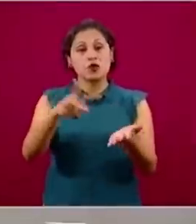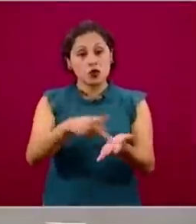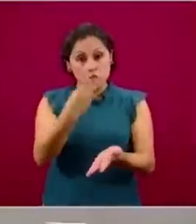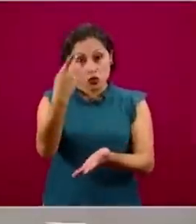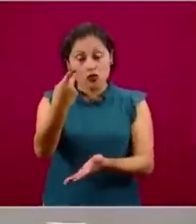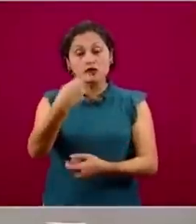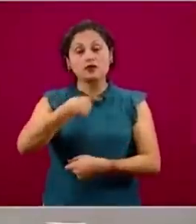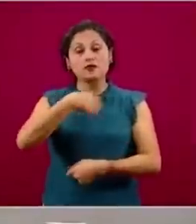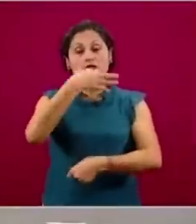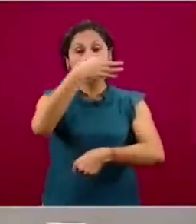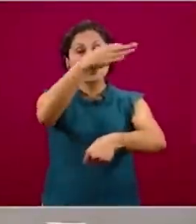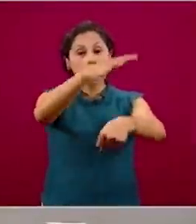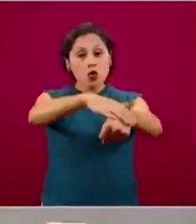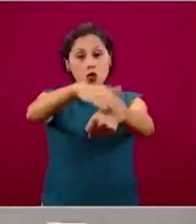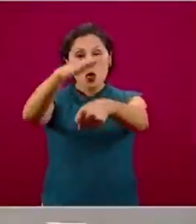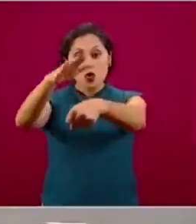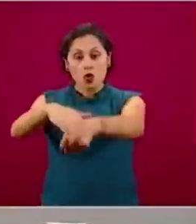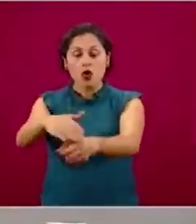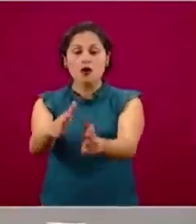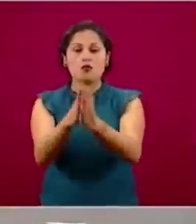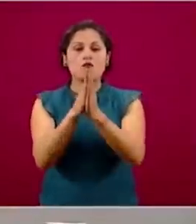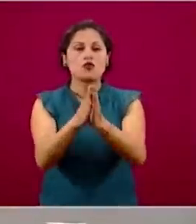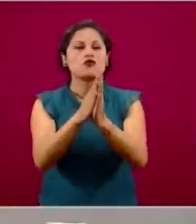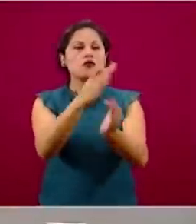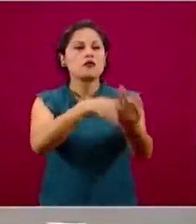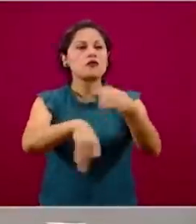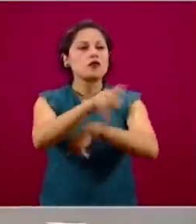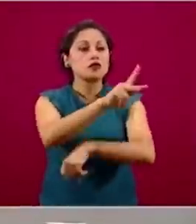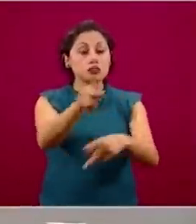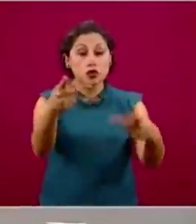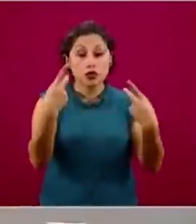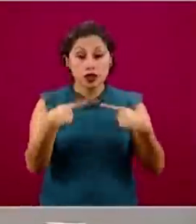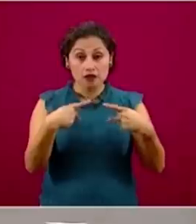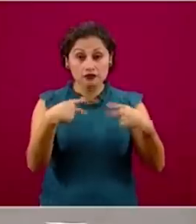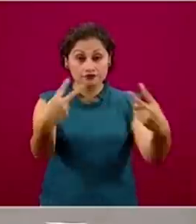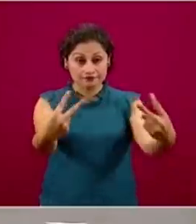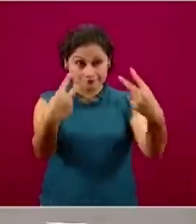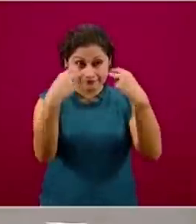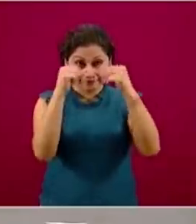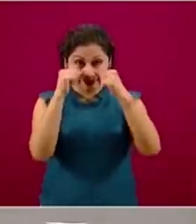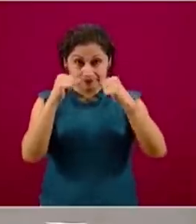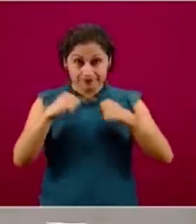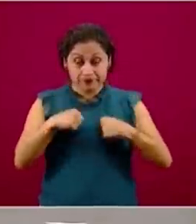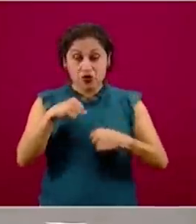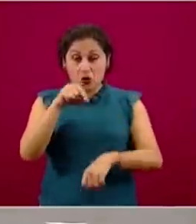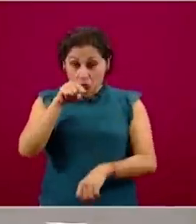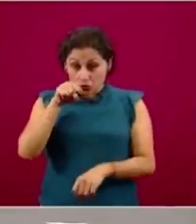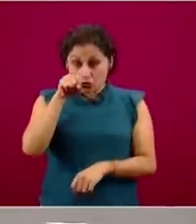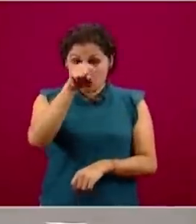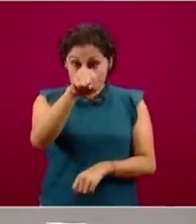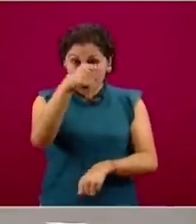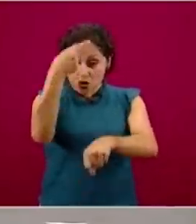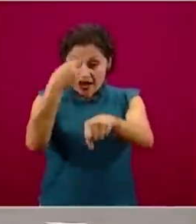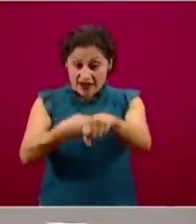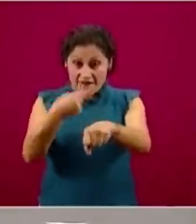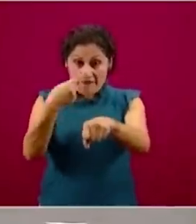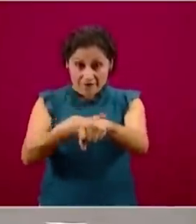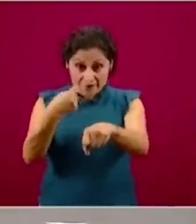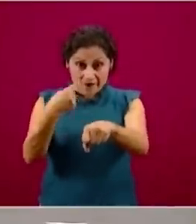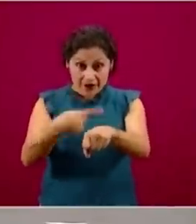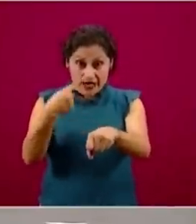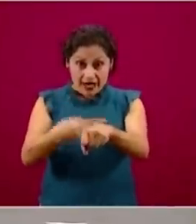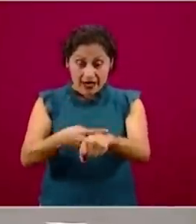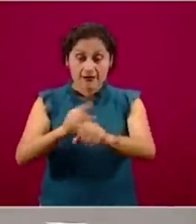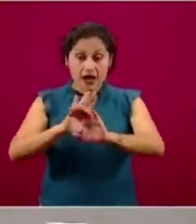Si usted tiene este tipo de enfermedades crónicas que hemos mencionado, o incluso si usted tiene antecedentes familiares,